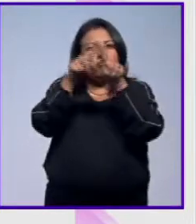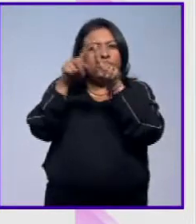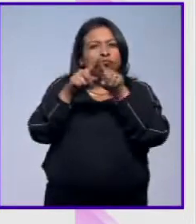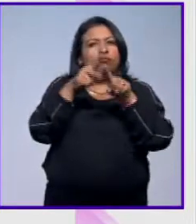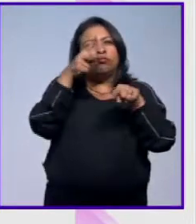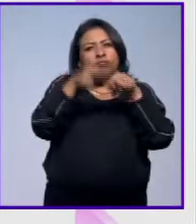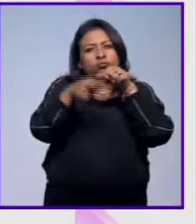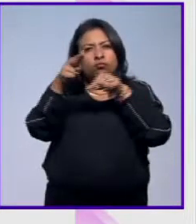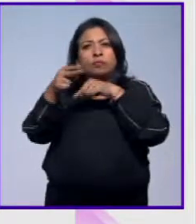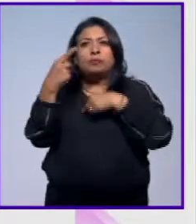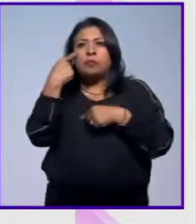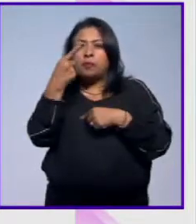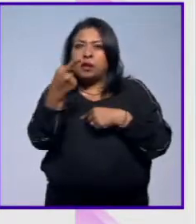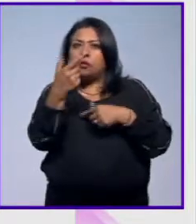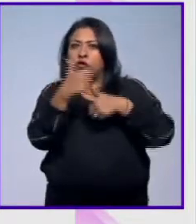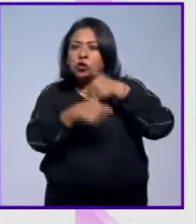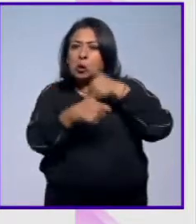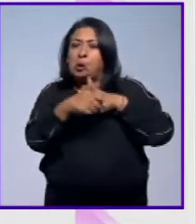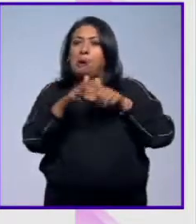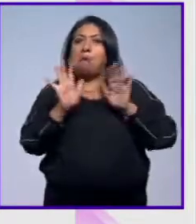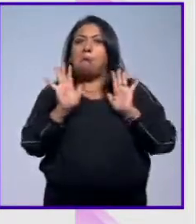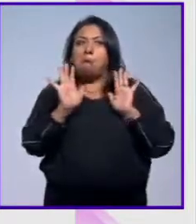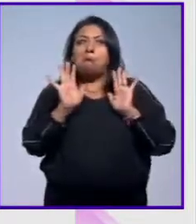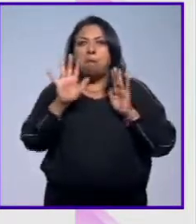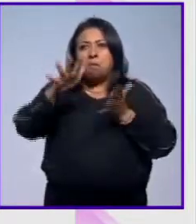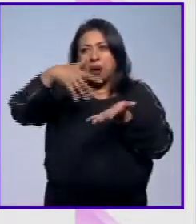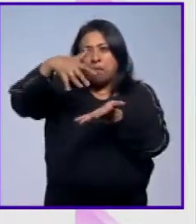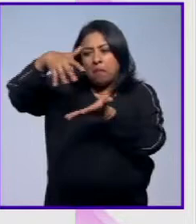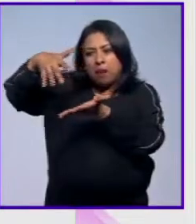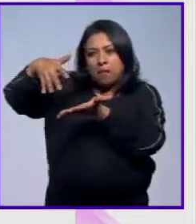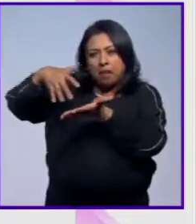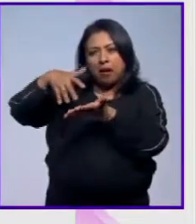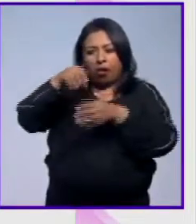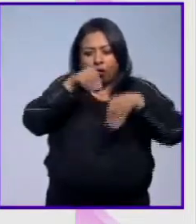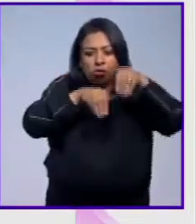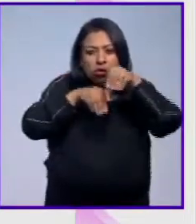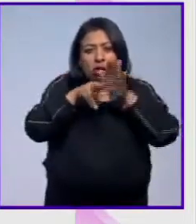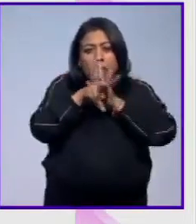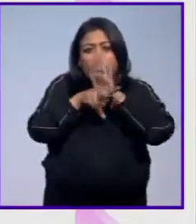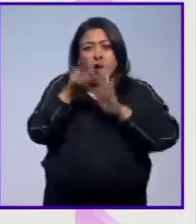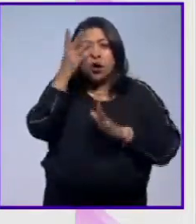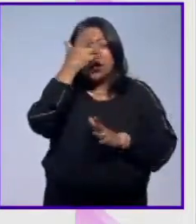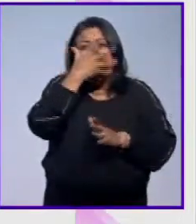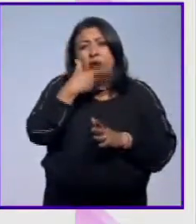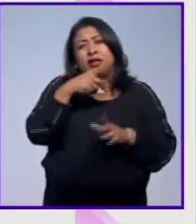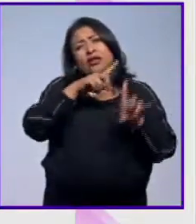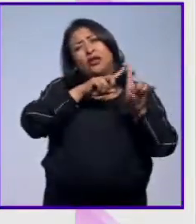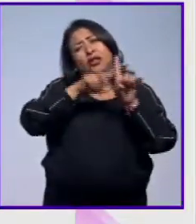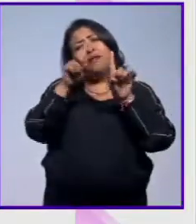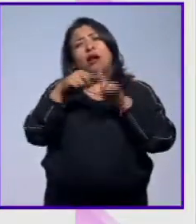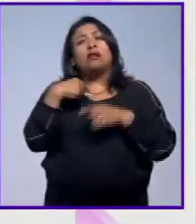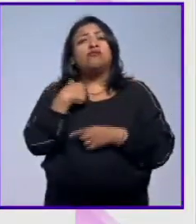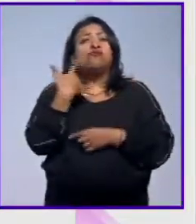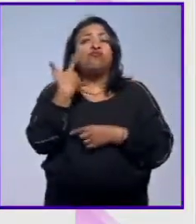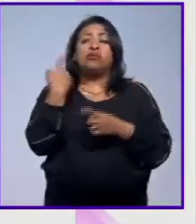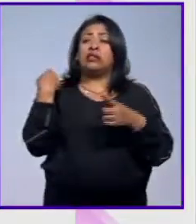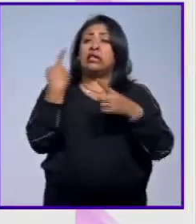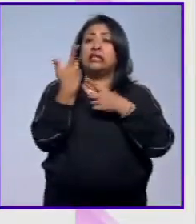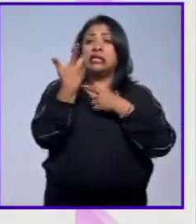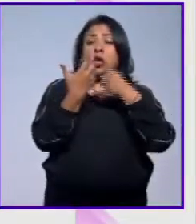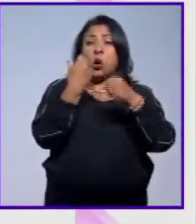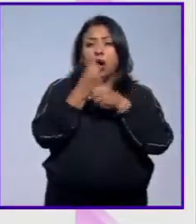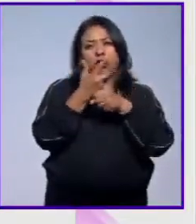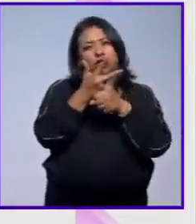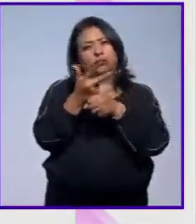vimos el concurso y fue como juntar todos y hacer un video bonito de todo lo que hemos visto estos últimos cinco años.